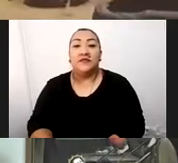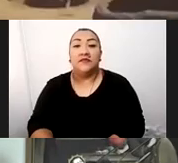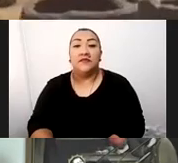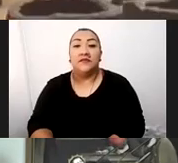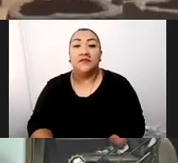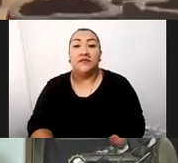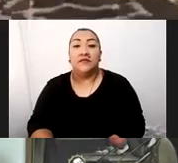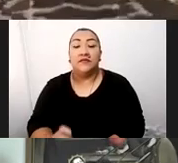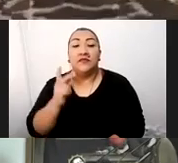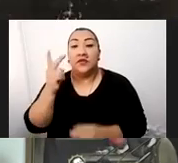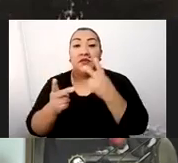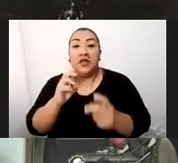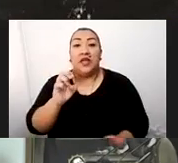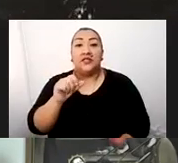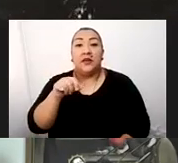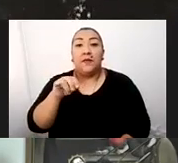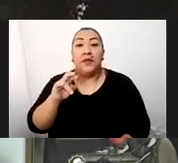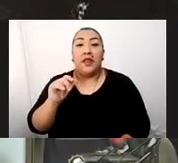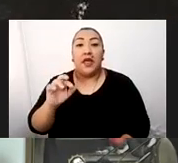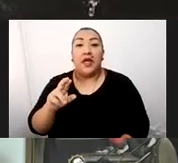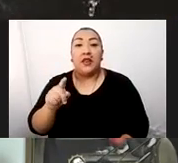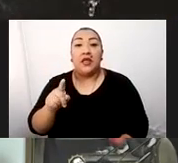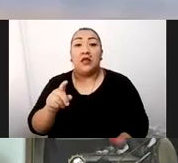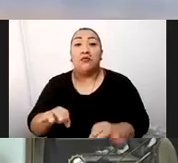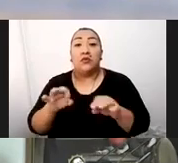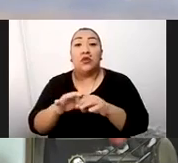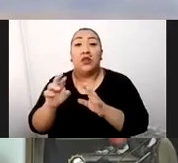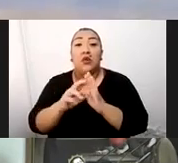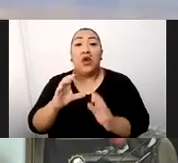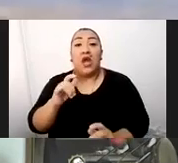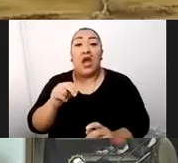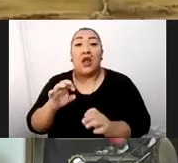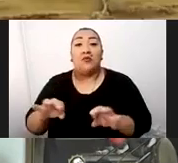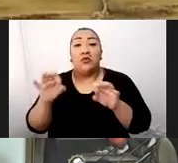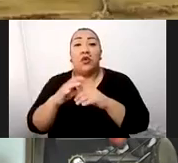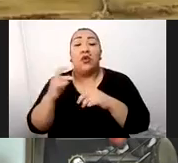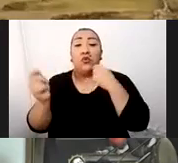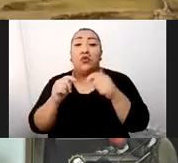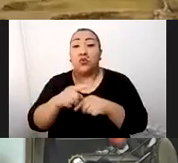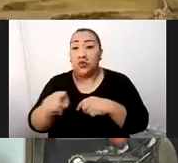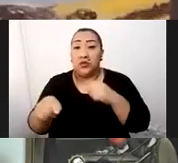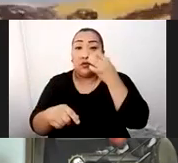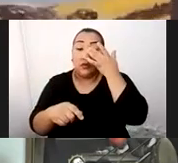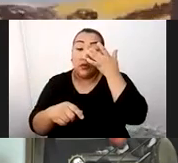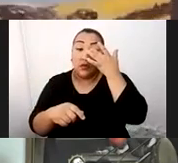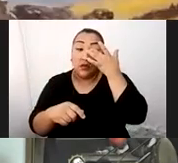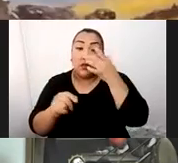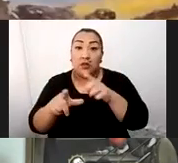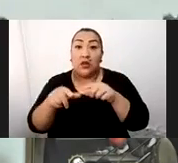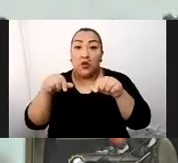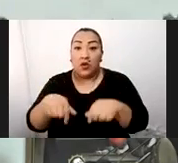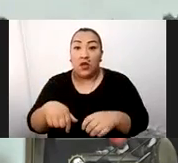Conocida como la Región Cana, posee atractivos turísticos, entre ellos, el Complejo Arqueológico de